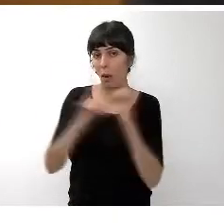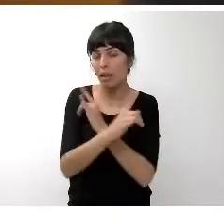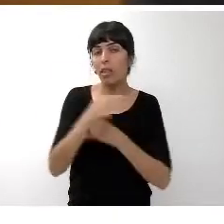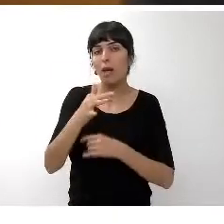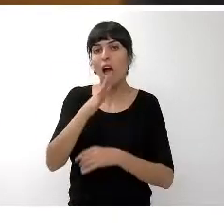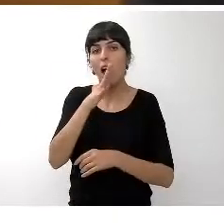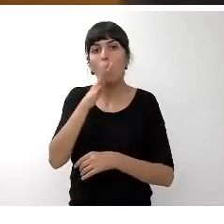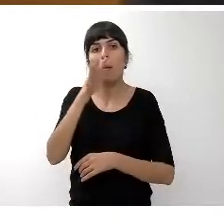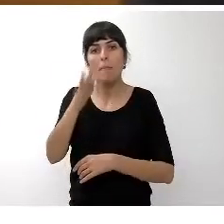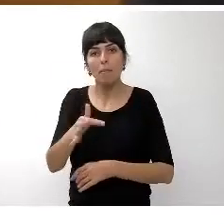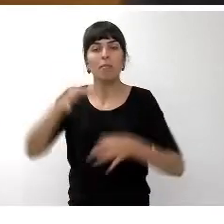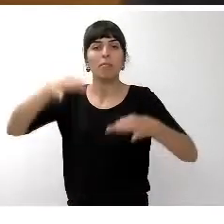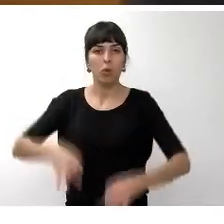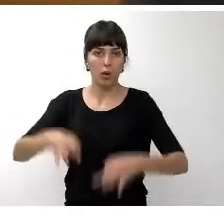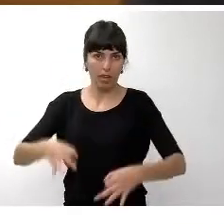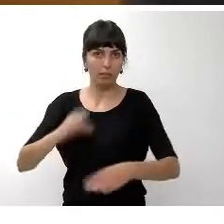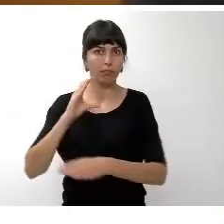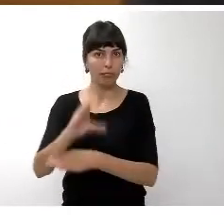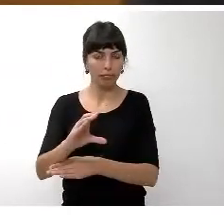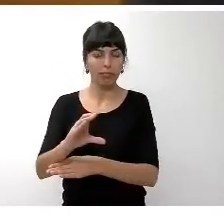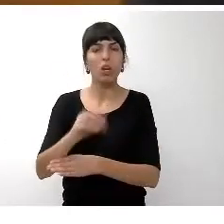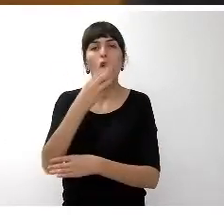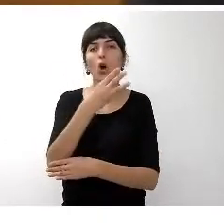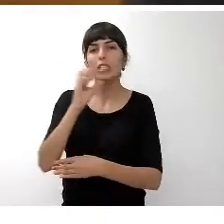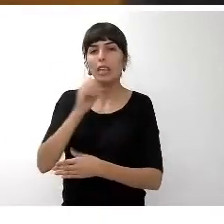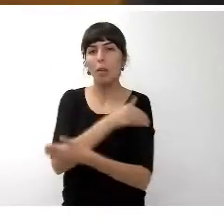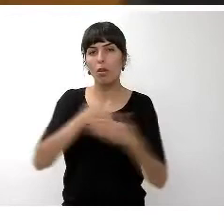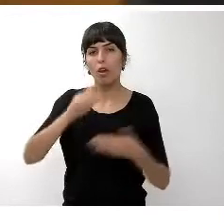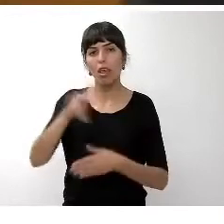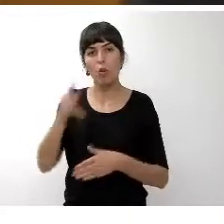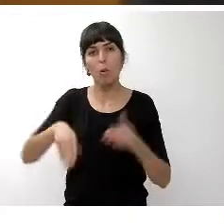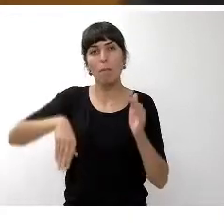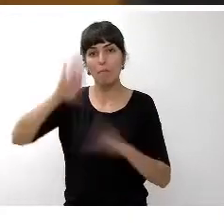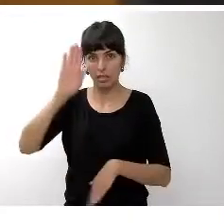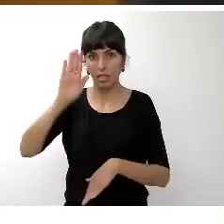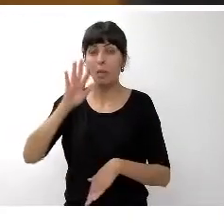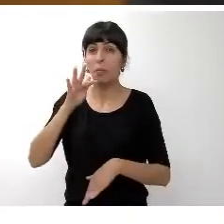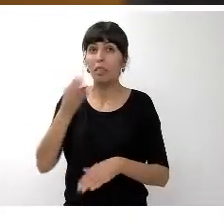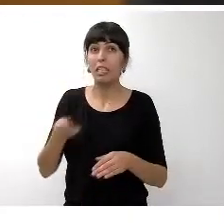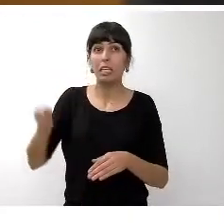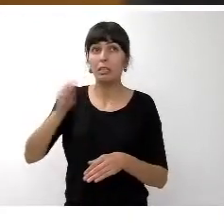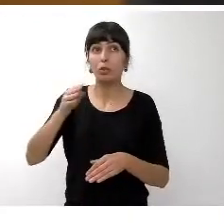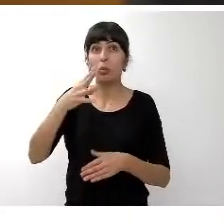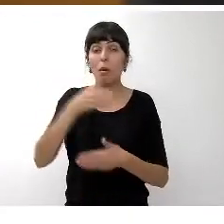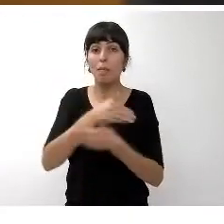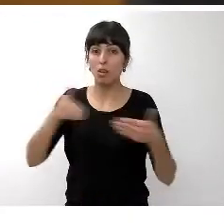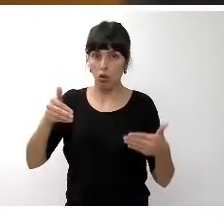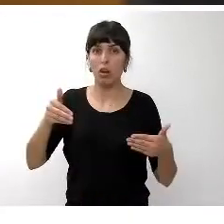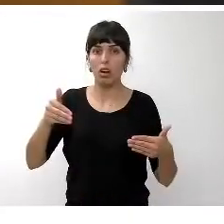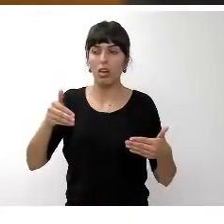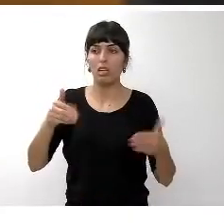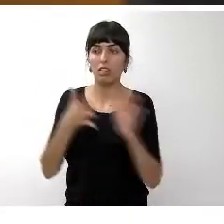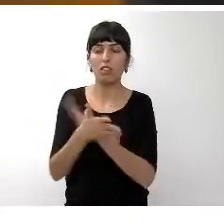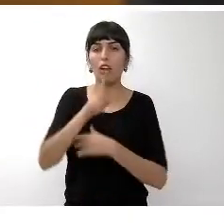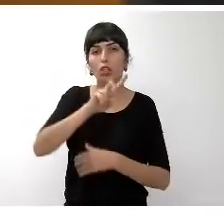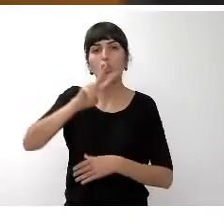seguridad con un presupuesto superior a los 80 millones de euros y con un crecimiento de más de 9 millones de euros lo que supone un 12